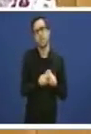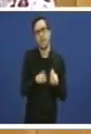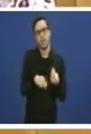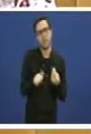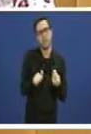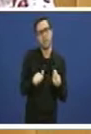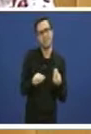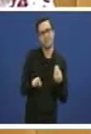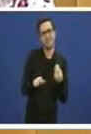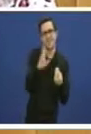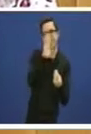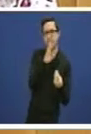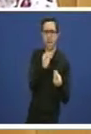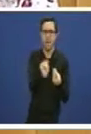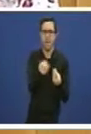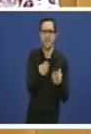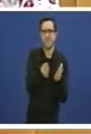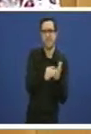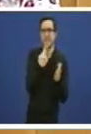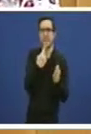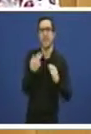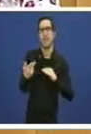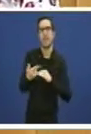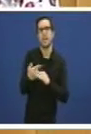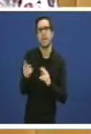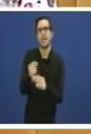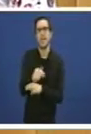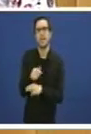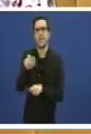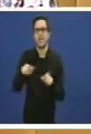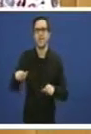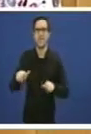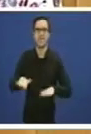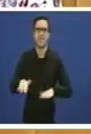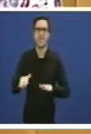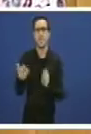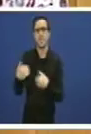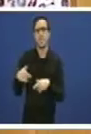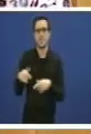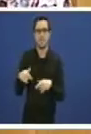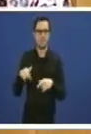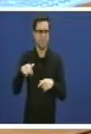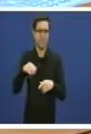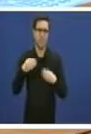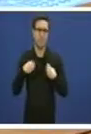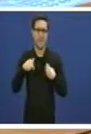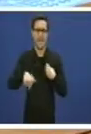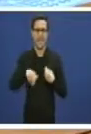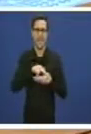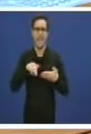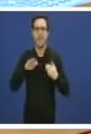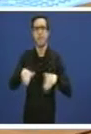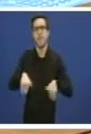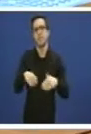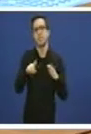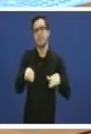Restringir o dereito a atención sanitária as persoas con residencia inferior a seis meses. Pola porta de atrás, as queren vostedes modificar a Lei de Saúde